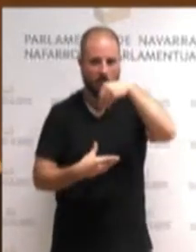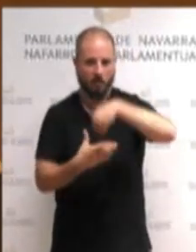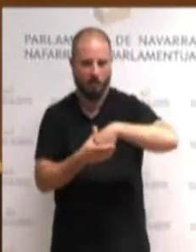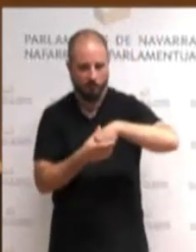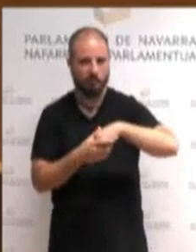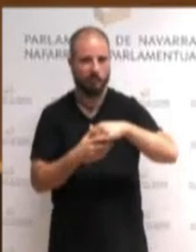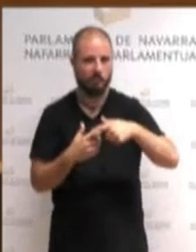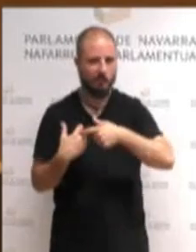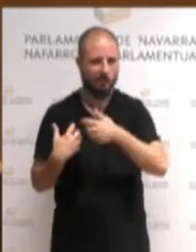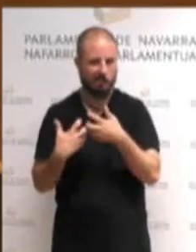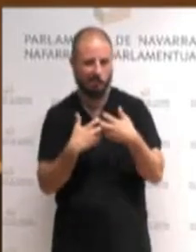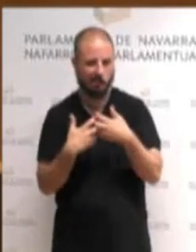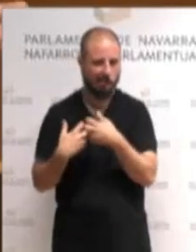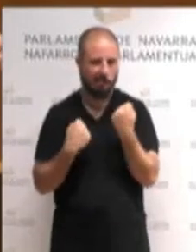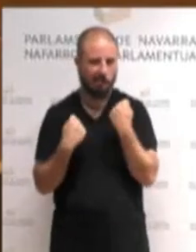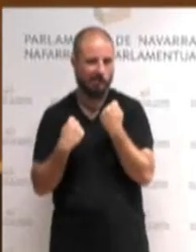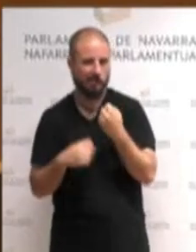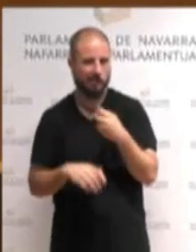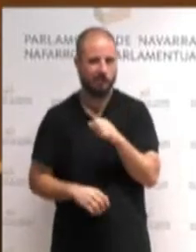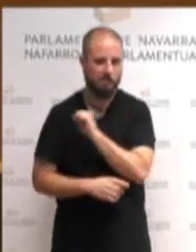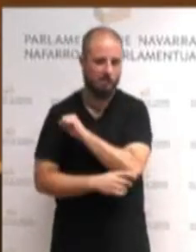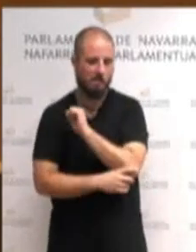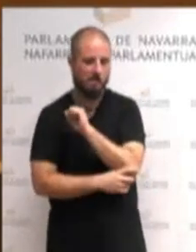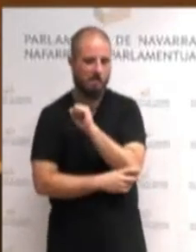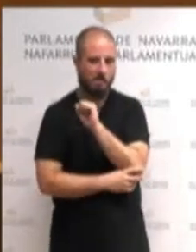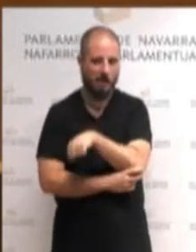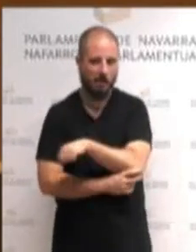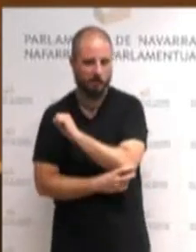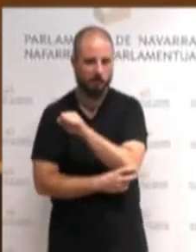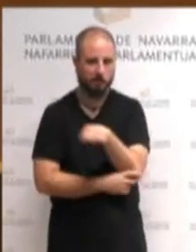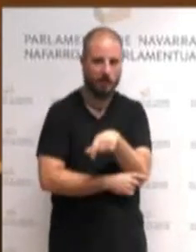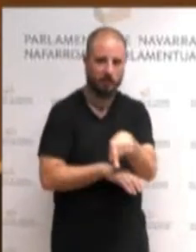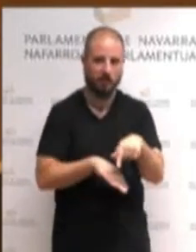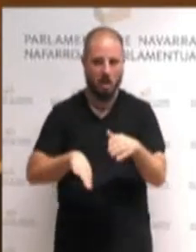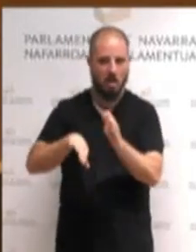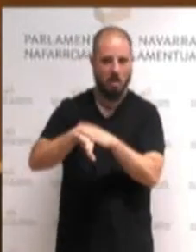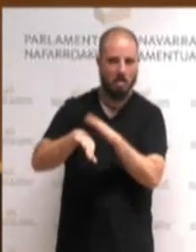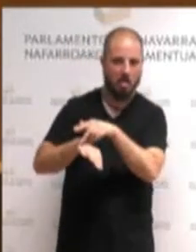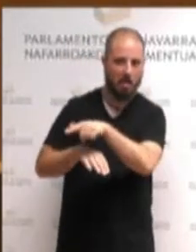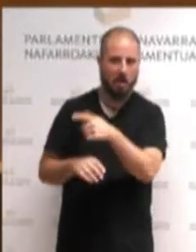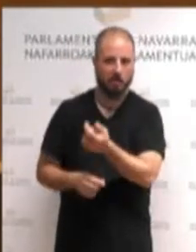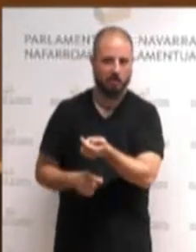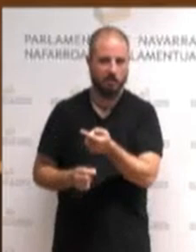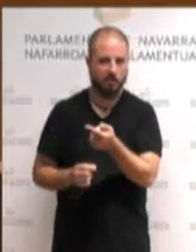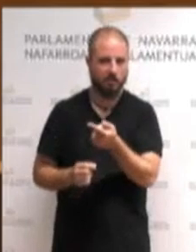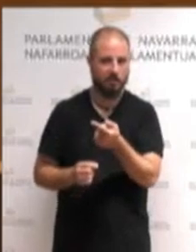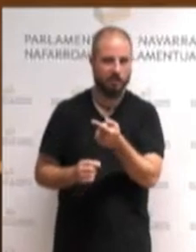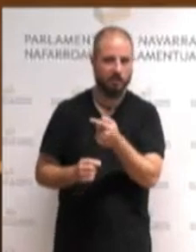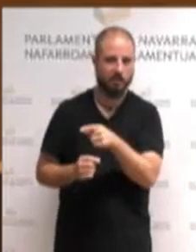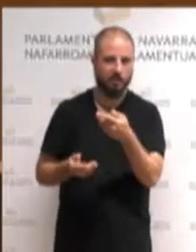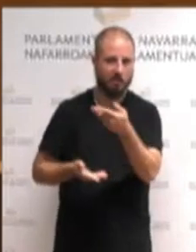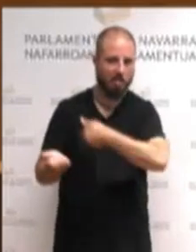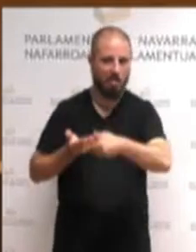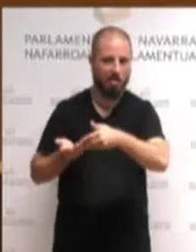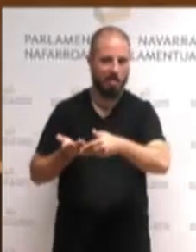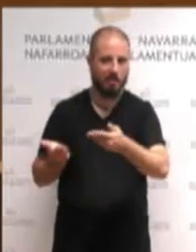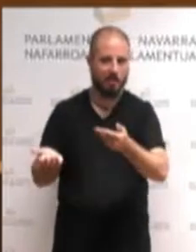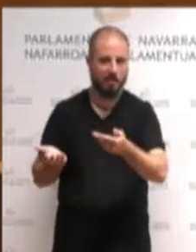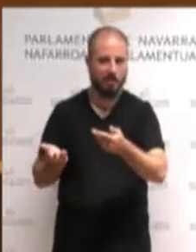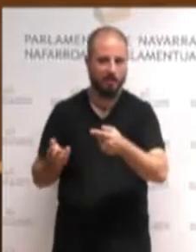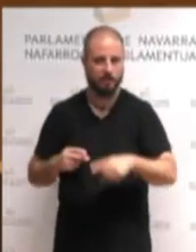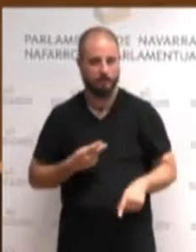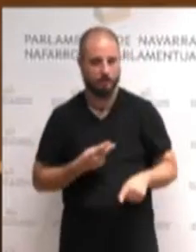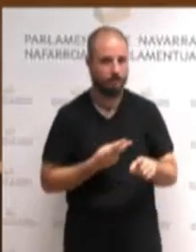acuerdos con las derechas según convenga a uno u otro partido miembro del Gobierno, o una